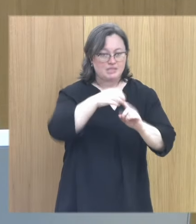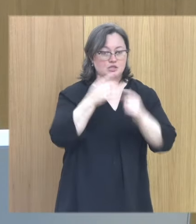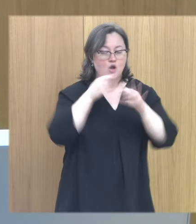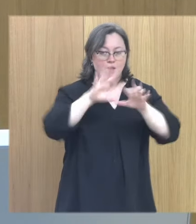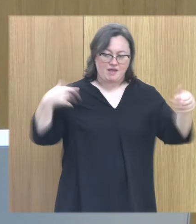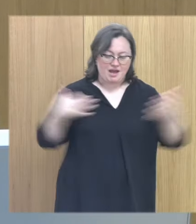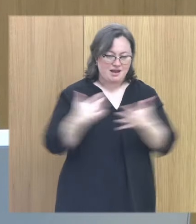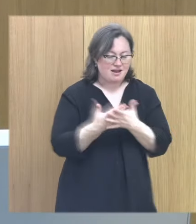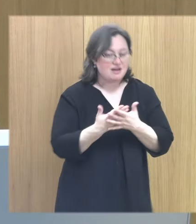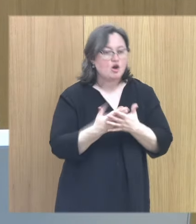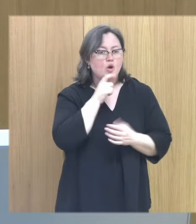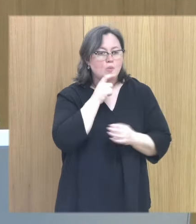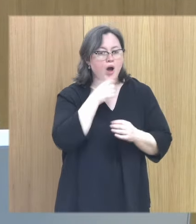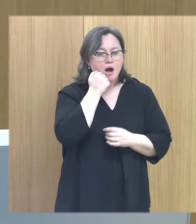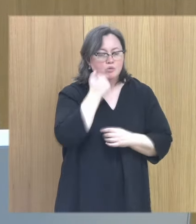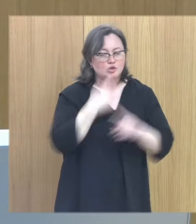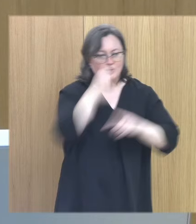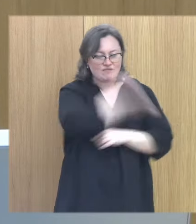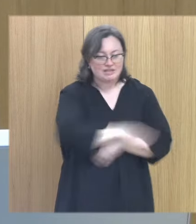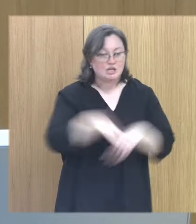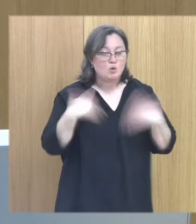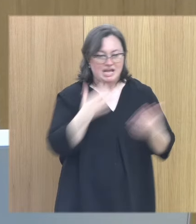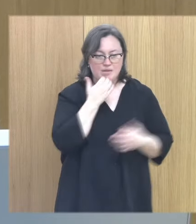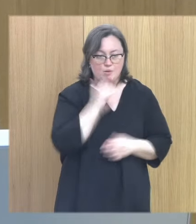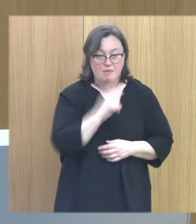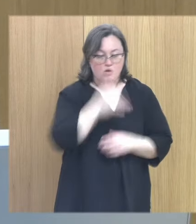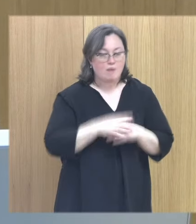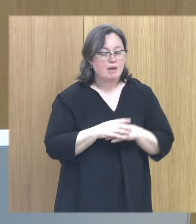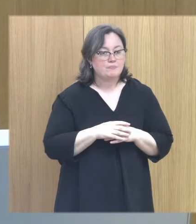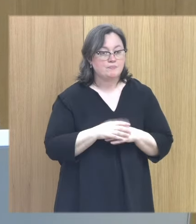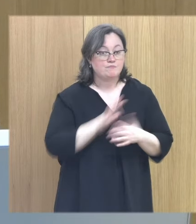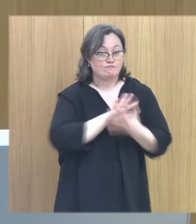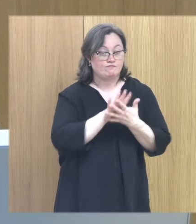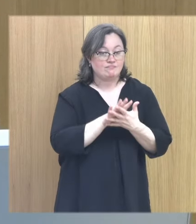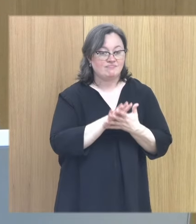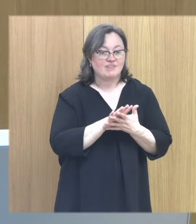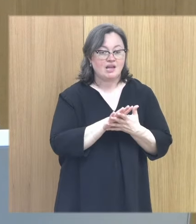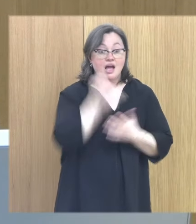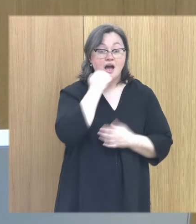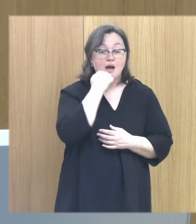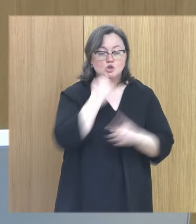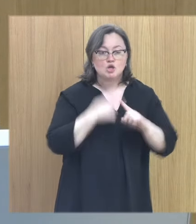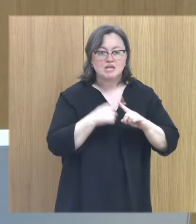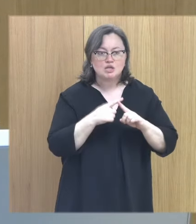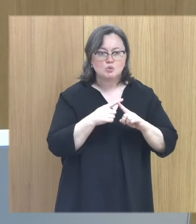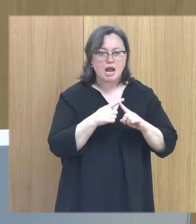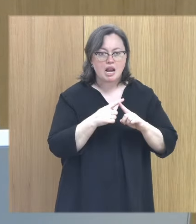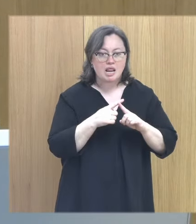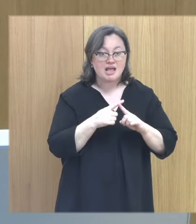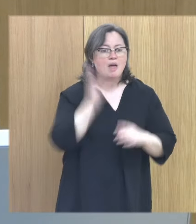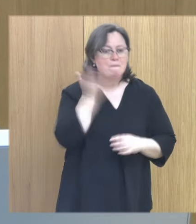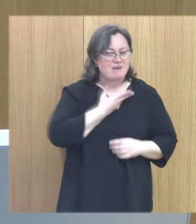aprendido a lo largo de los años sobre el abuso sexual infantil. Primero, tenemos que entender que el daño del abuso se da, pero la conciencia